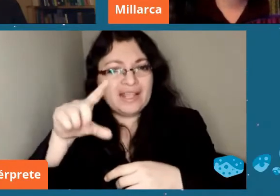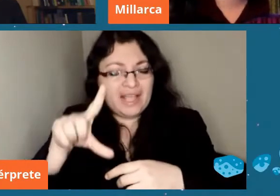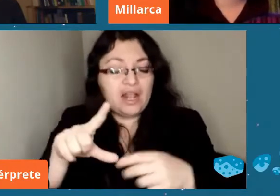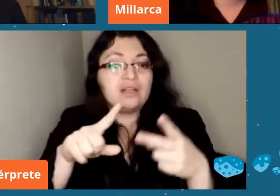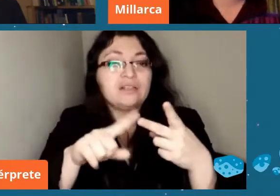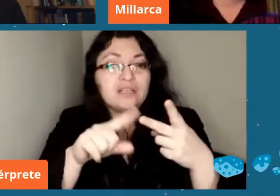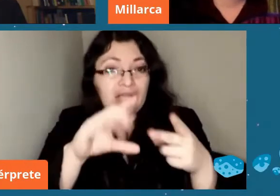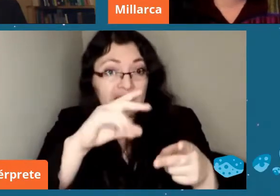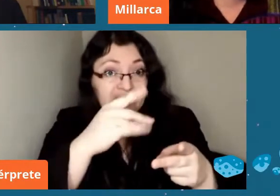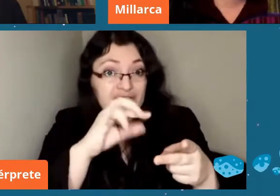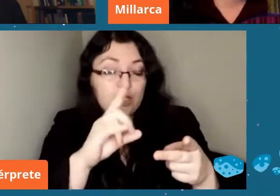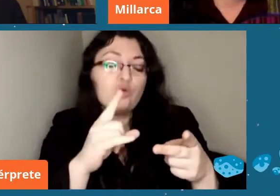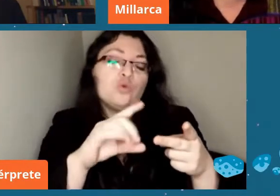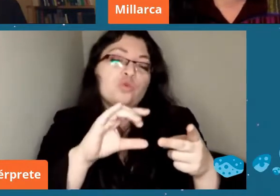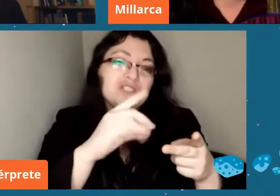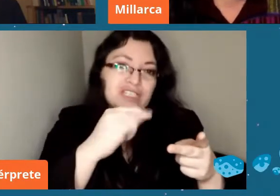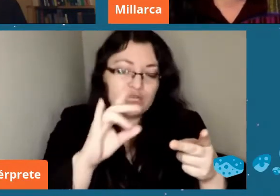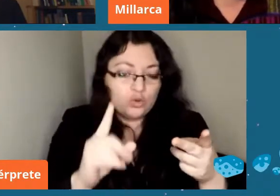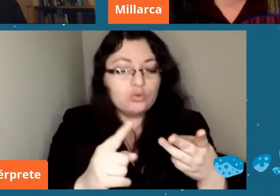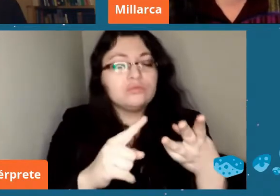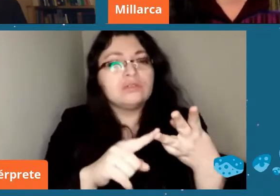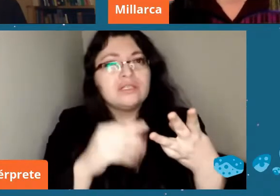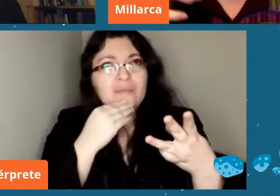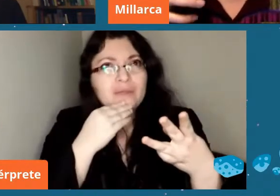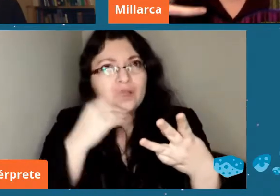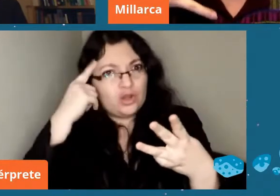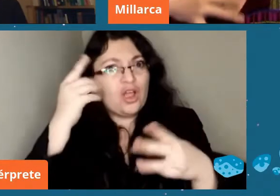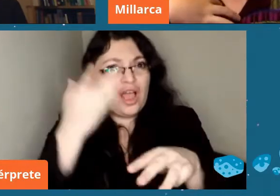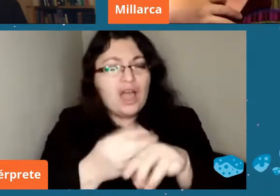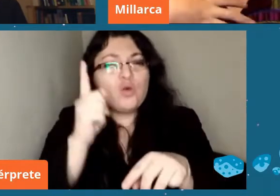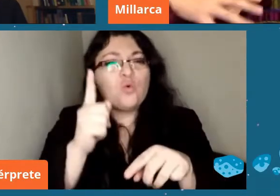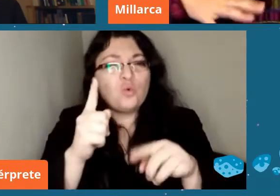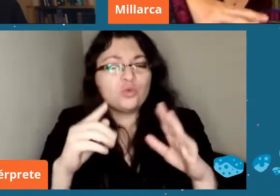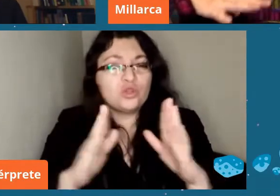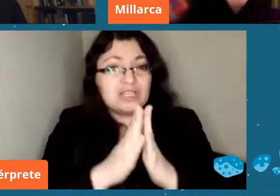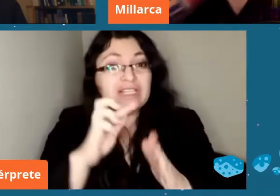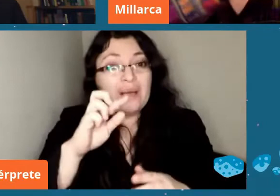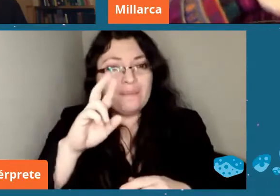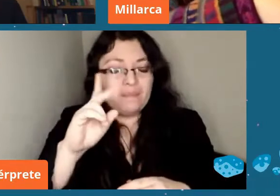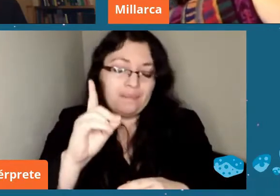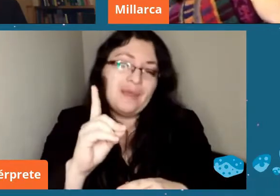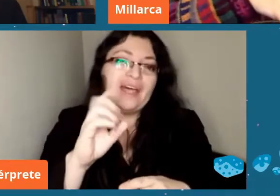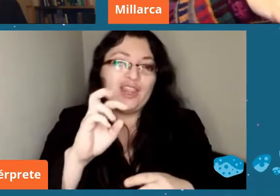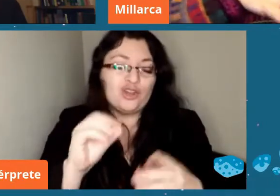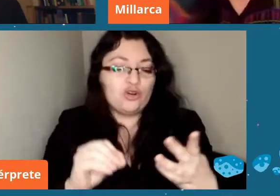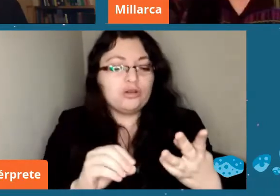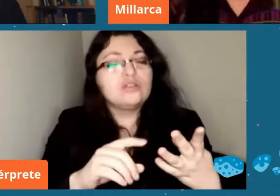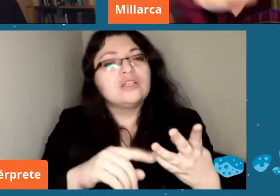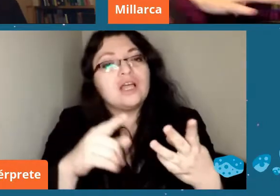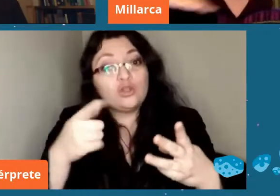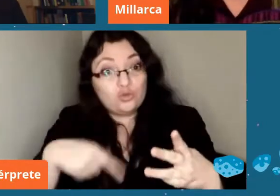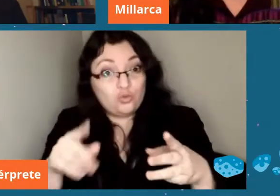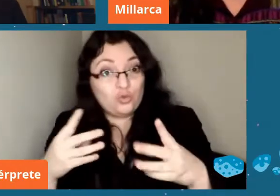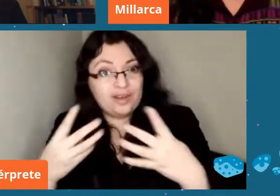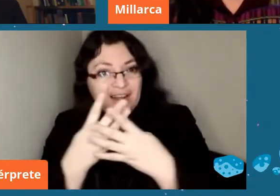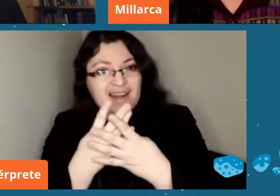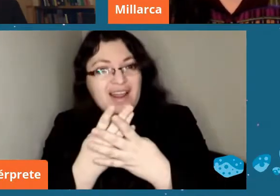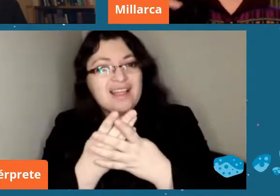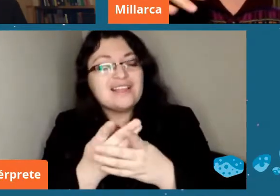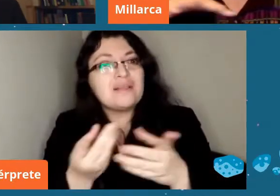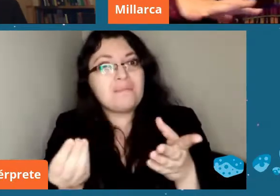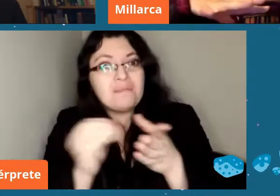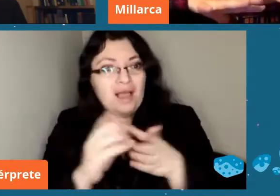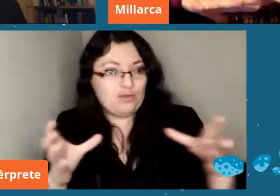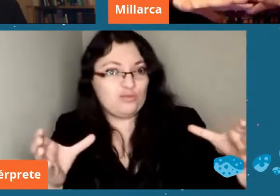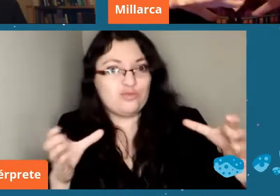Chiu Chiu y creo que hay una en San Pedro de Atacama entonces nuestra red vendría a sumarse a esta a esta